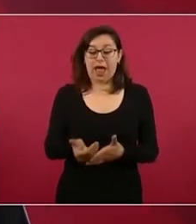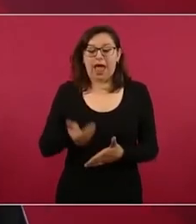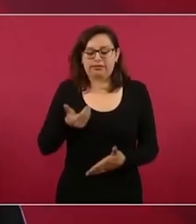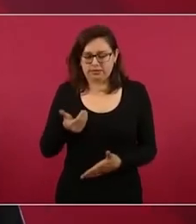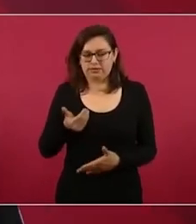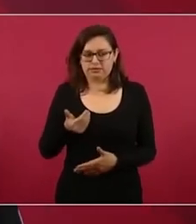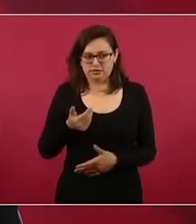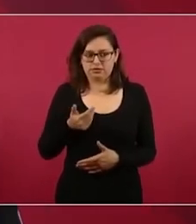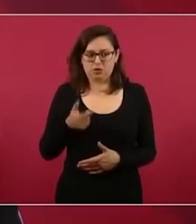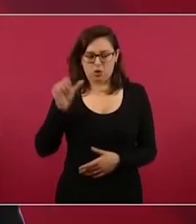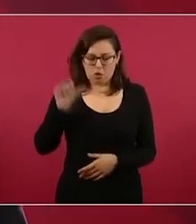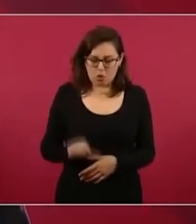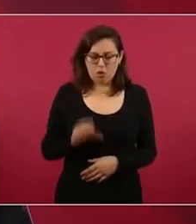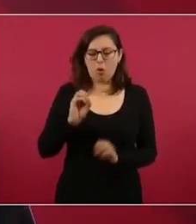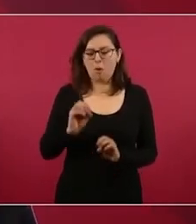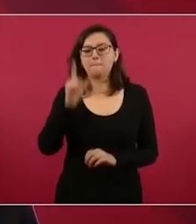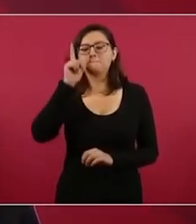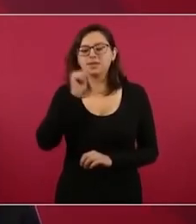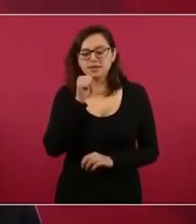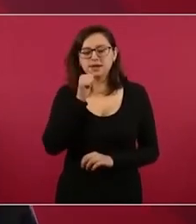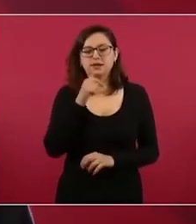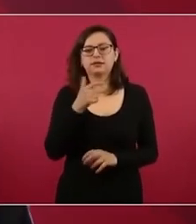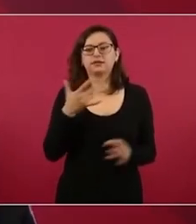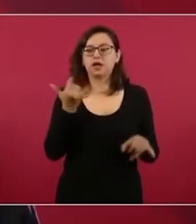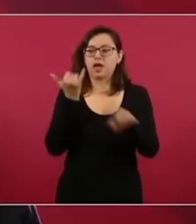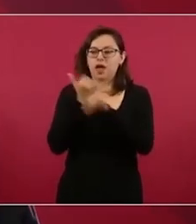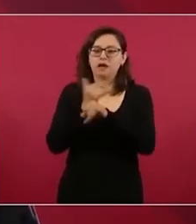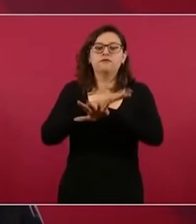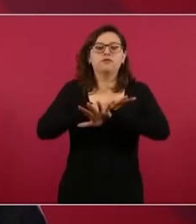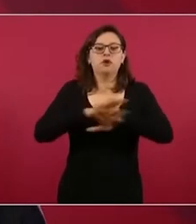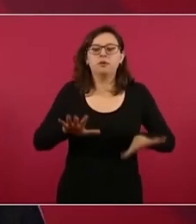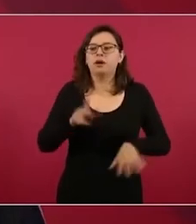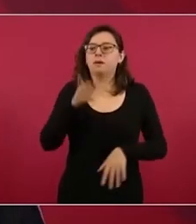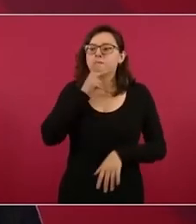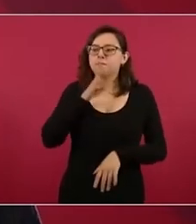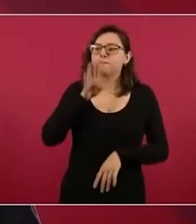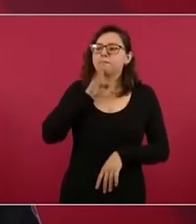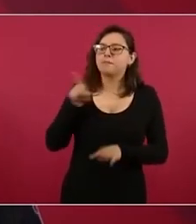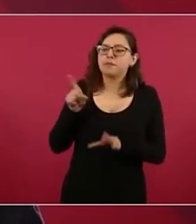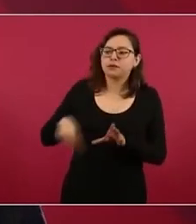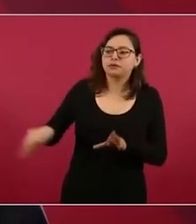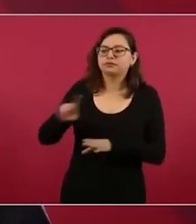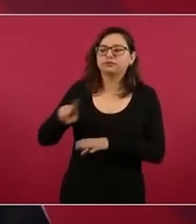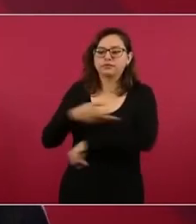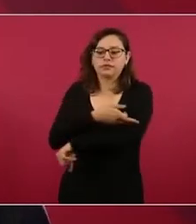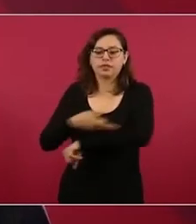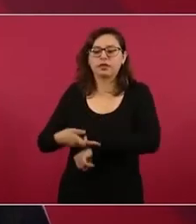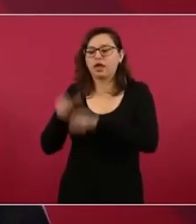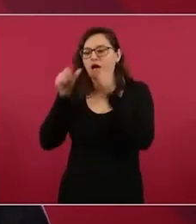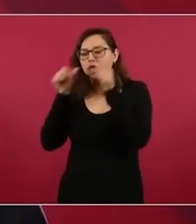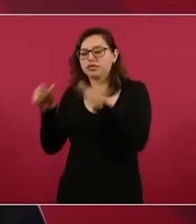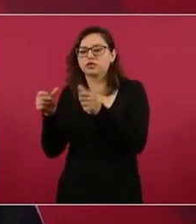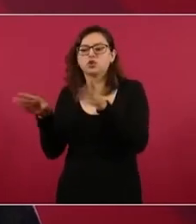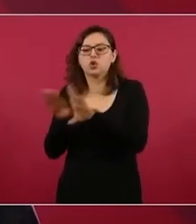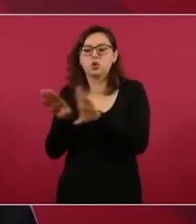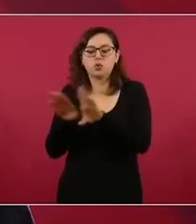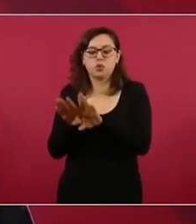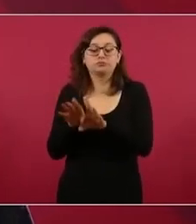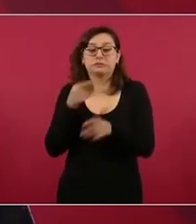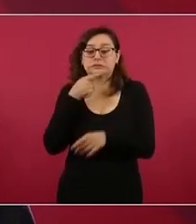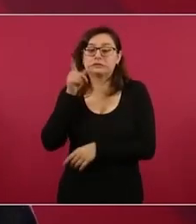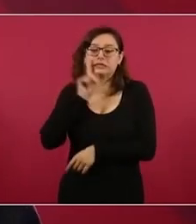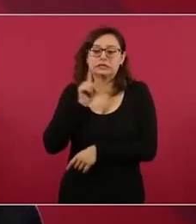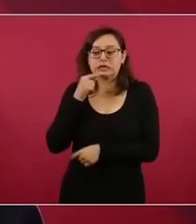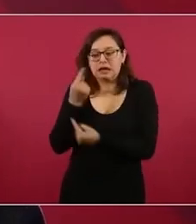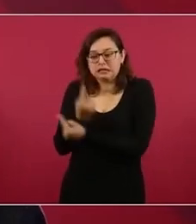informen de la atención a los familiares a las niñas a los niños